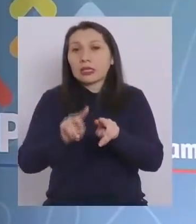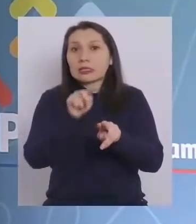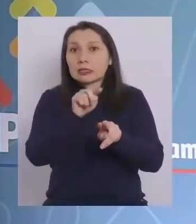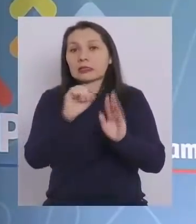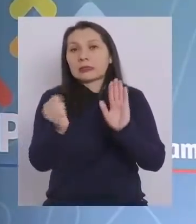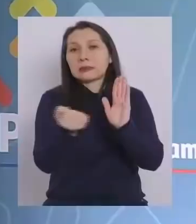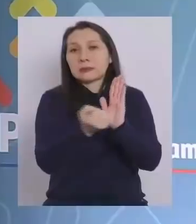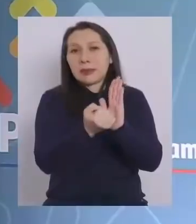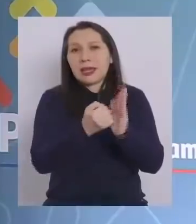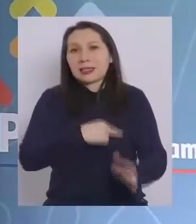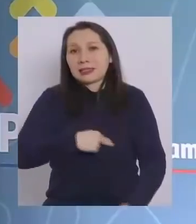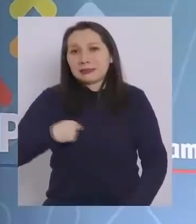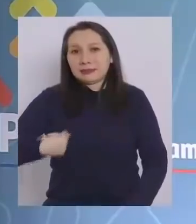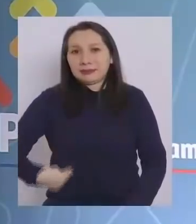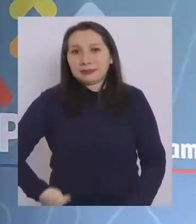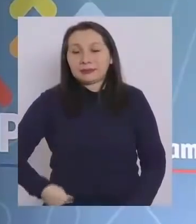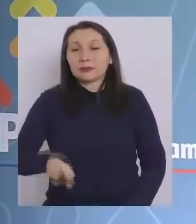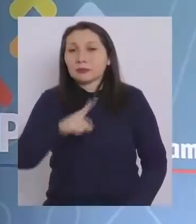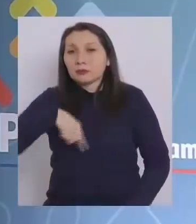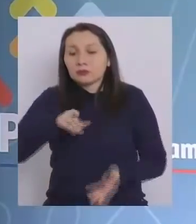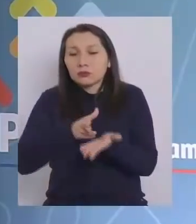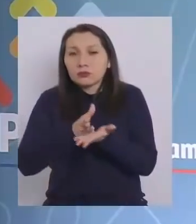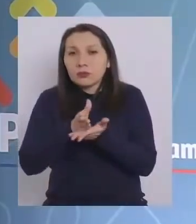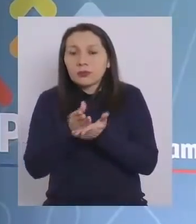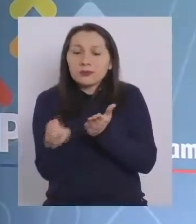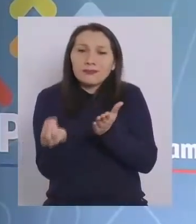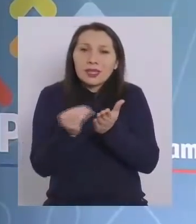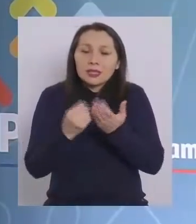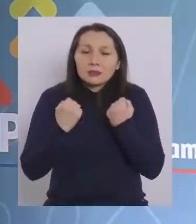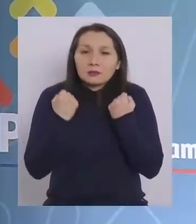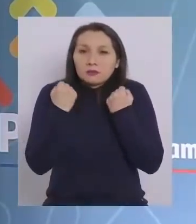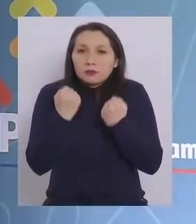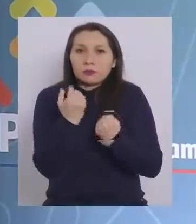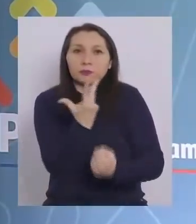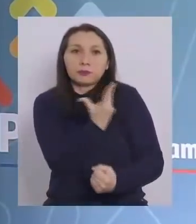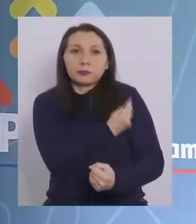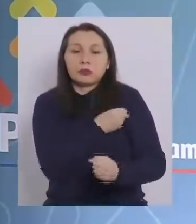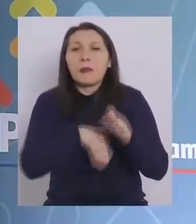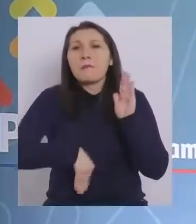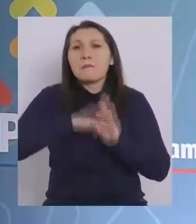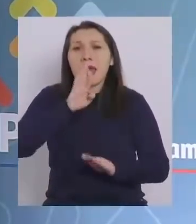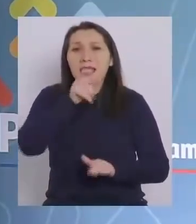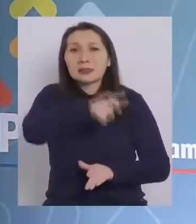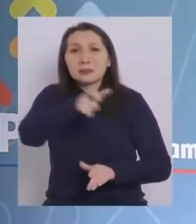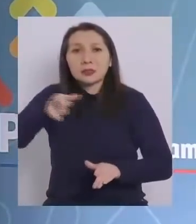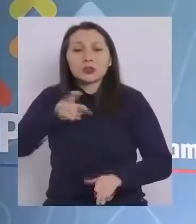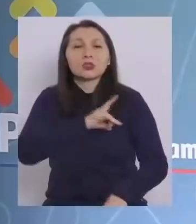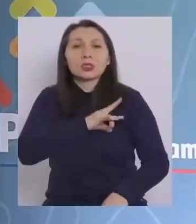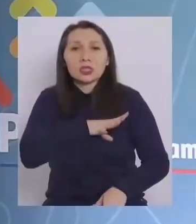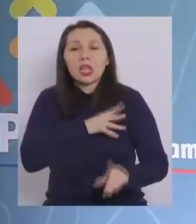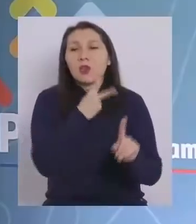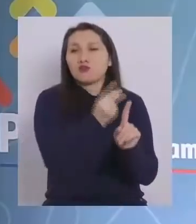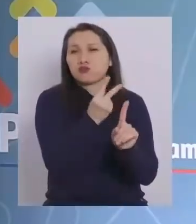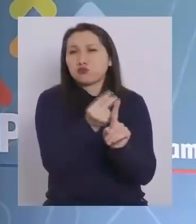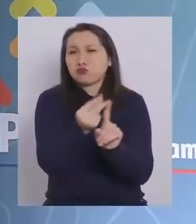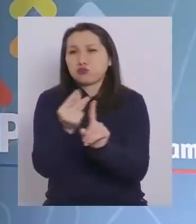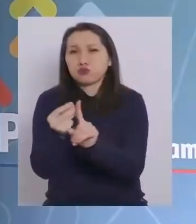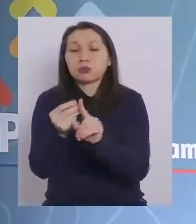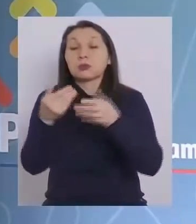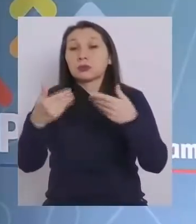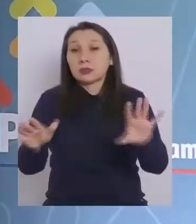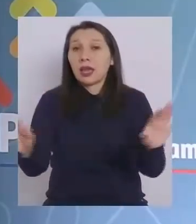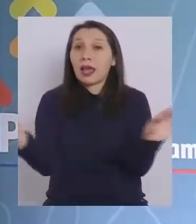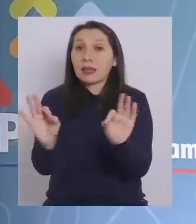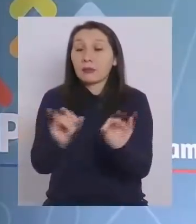con esta vacuna. Es decir, que estamos iniciando el refuerzo con la vacuna con la que más chilemos hemos inoculado. Ya hemos